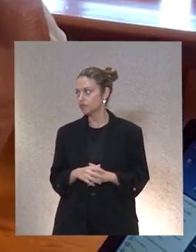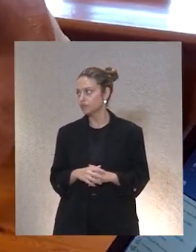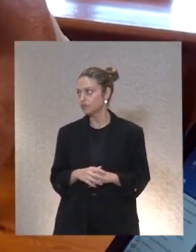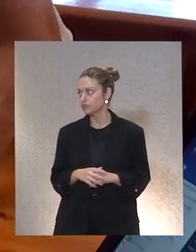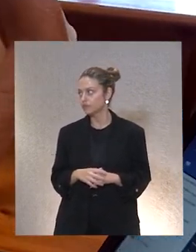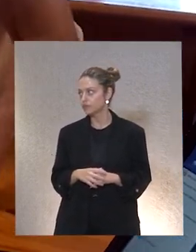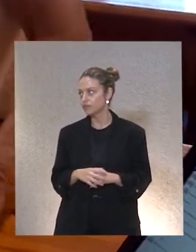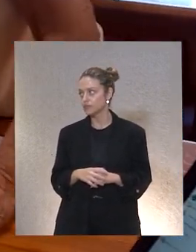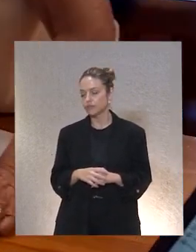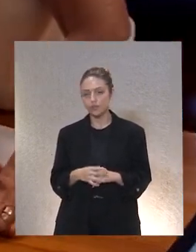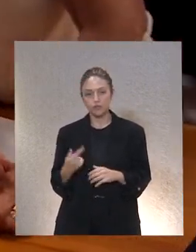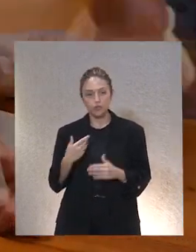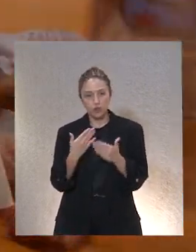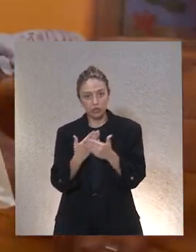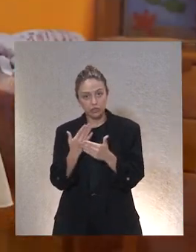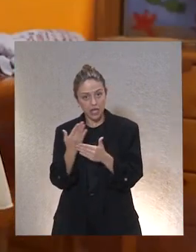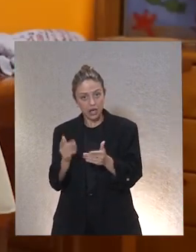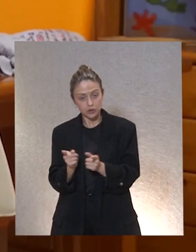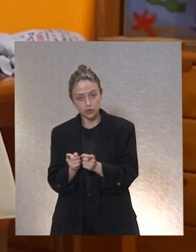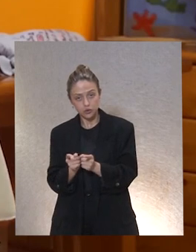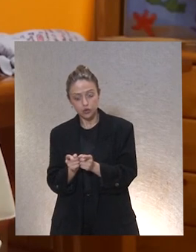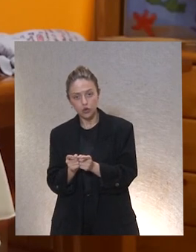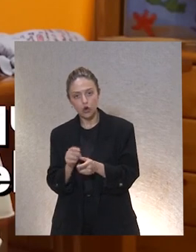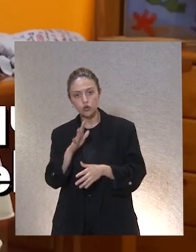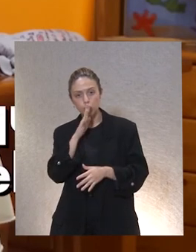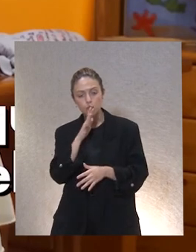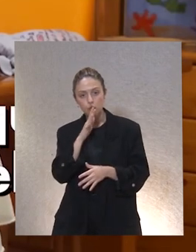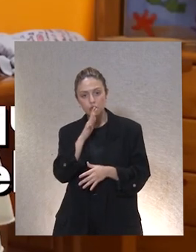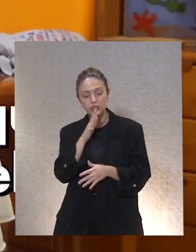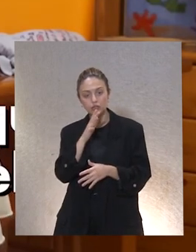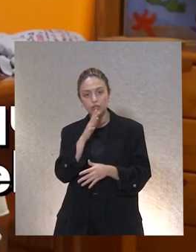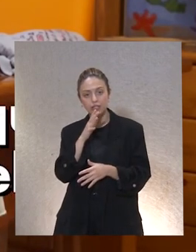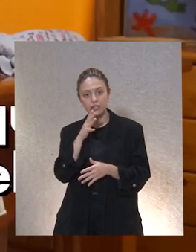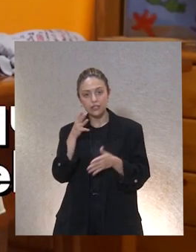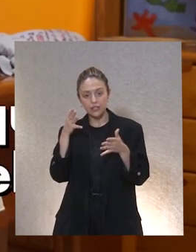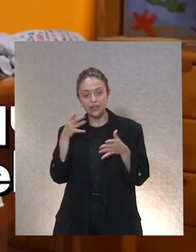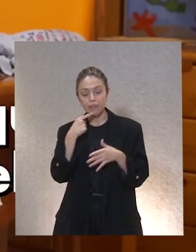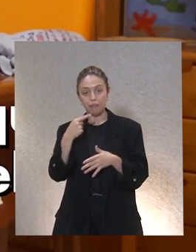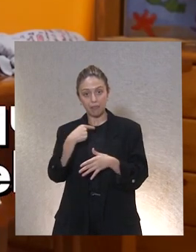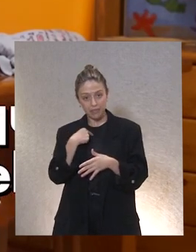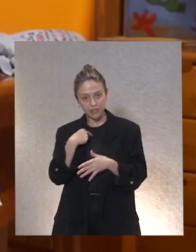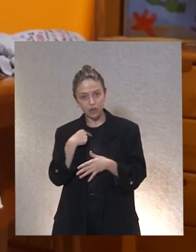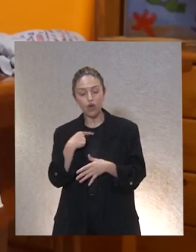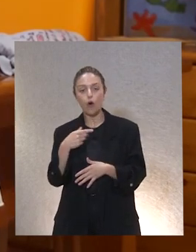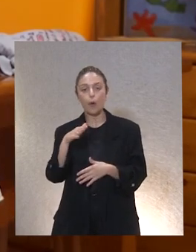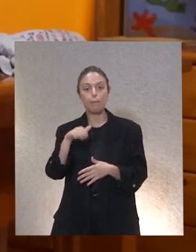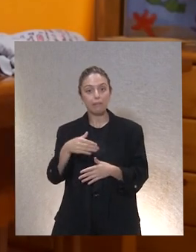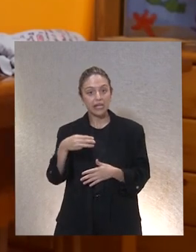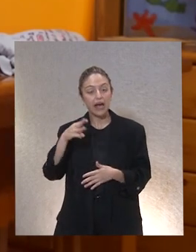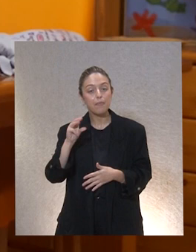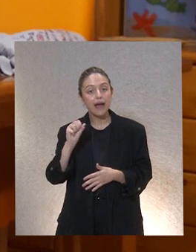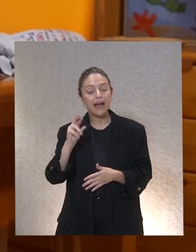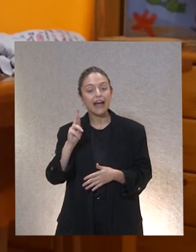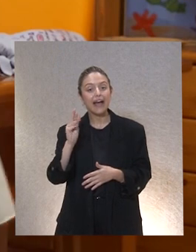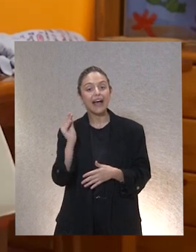y fueron pocos días porque de ahí ya vino este chico Carlos que me dijo mira Paquita en San Rafael